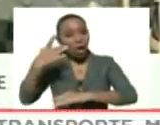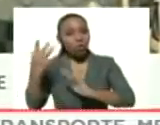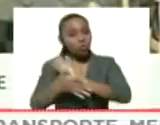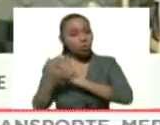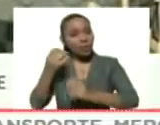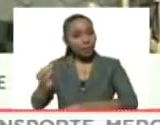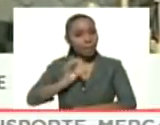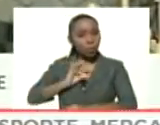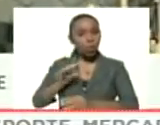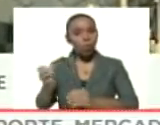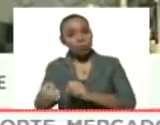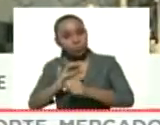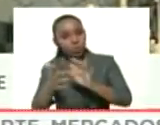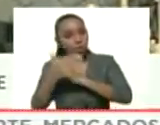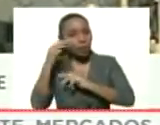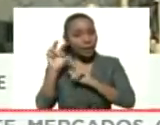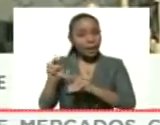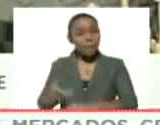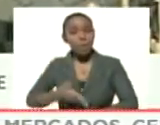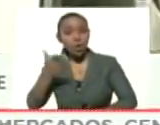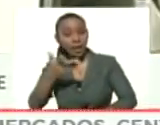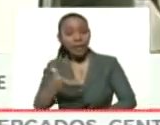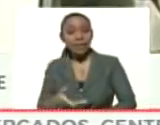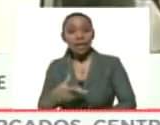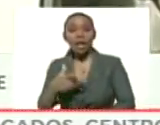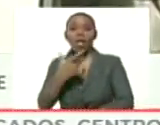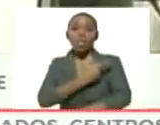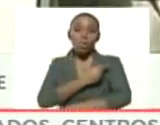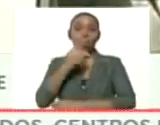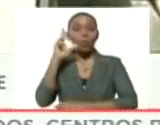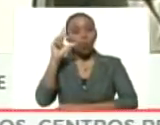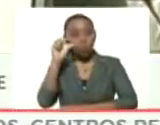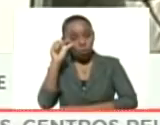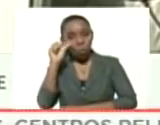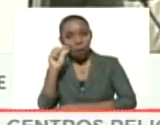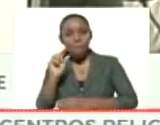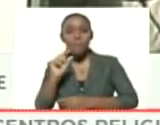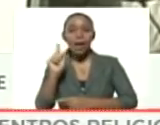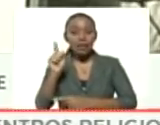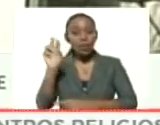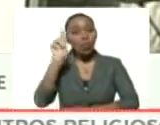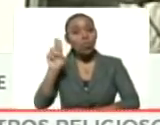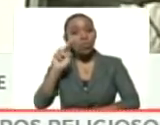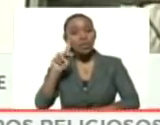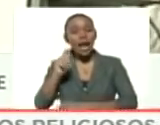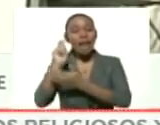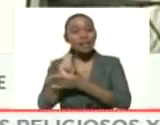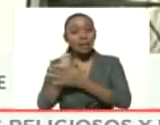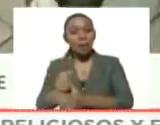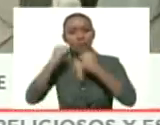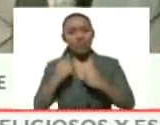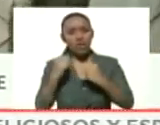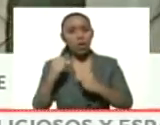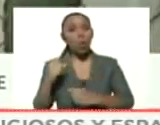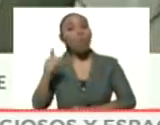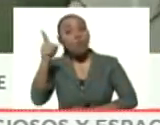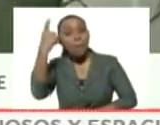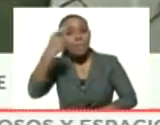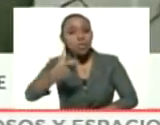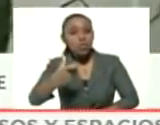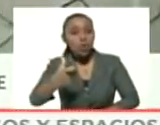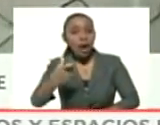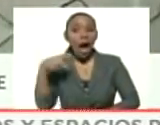viene acompañado de importantes sedantes como el Propofol, que se utiliza en la terapia intensiva justamente cuando una persona